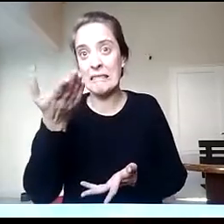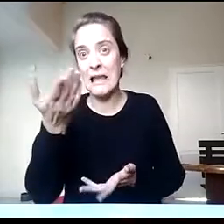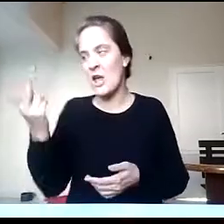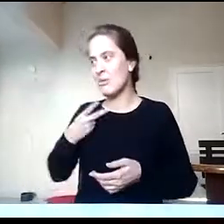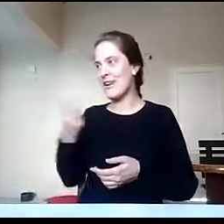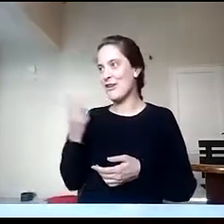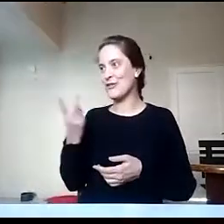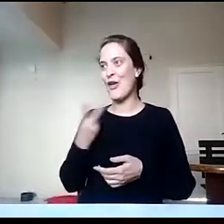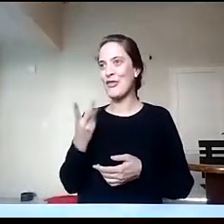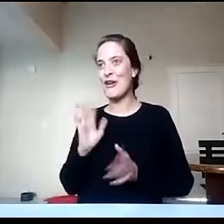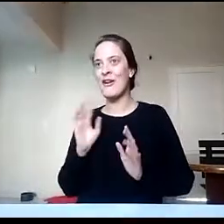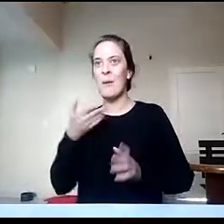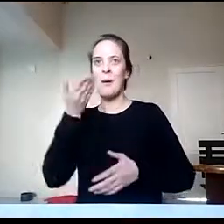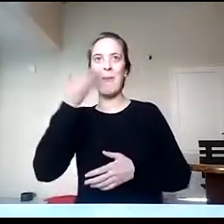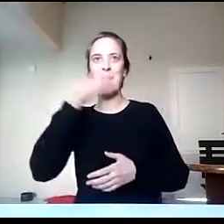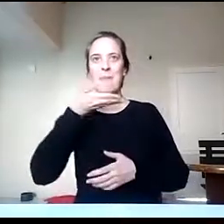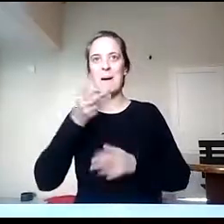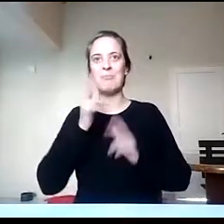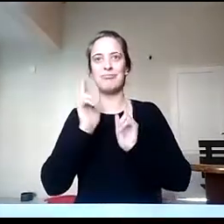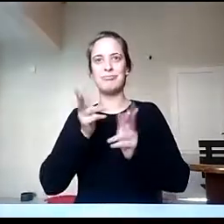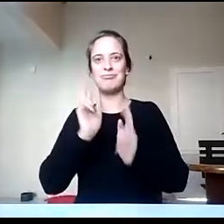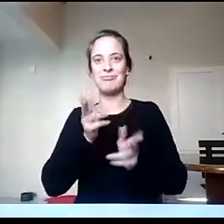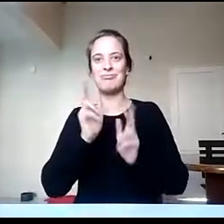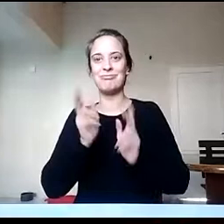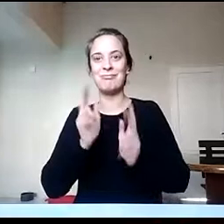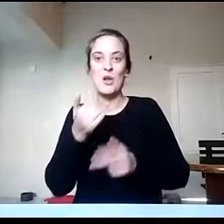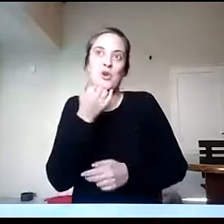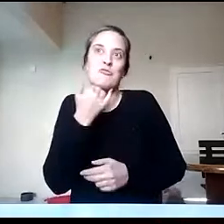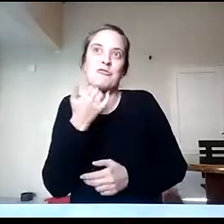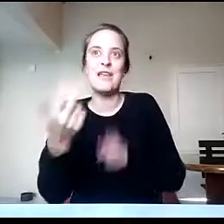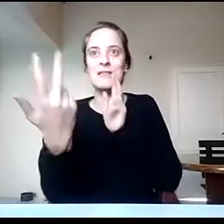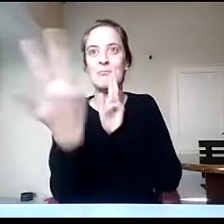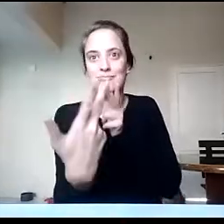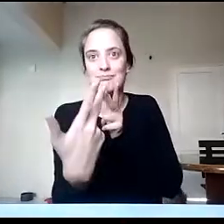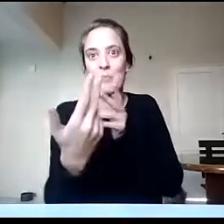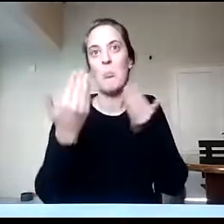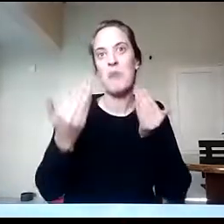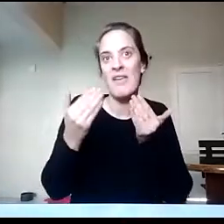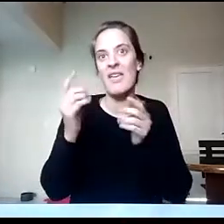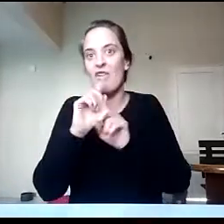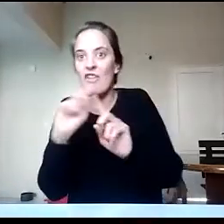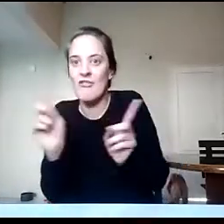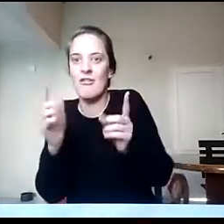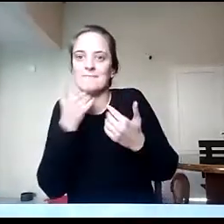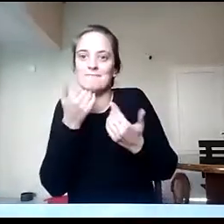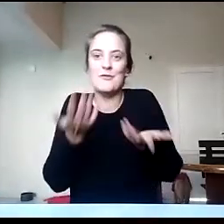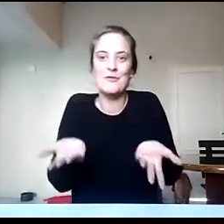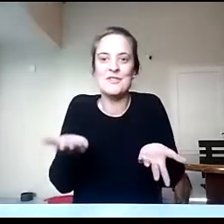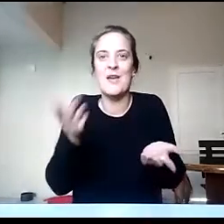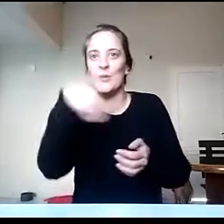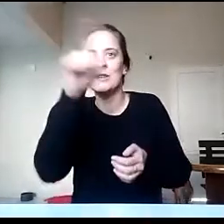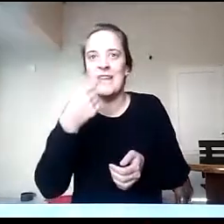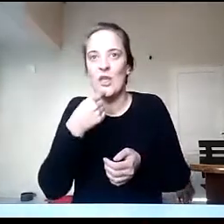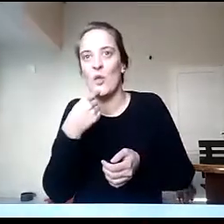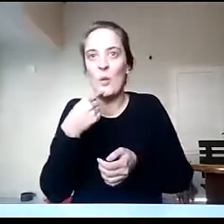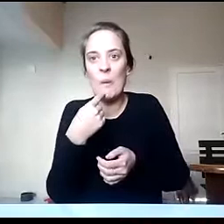ser una conferencia o vamos a interactuar con ustedes. Por eso teníamos algo preparado, pero no sabemos si ustedes tienen alguna